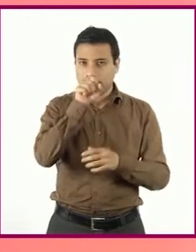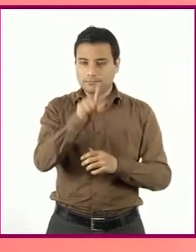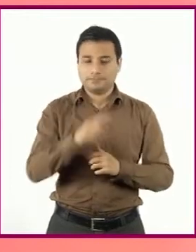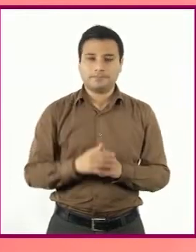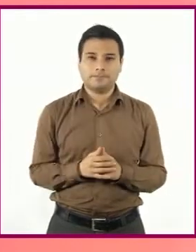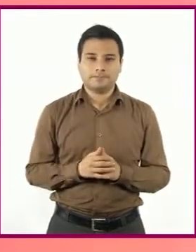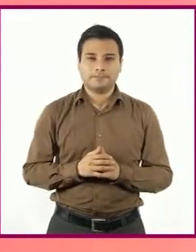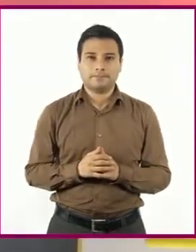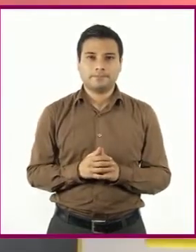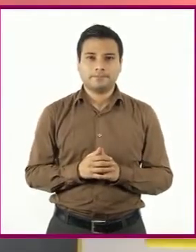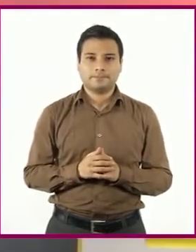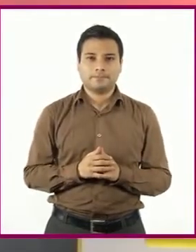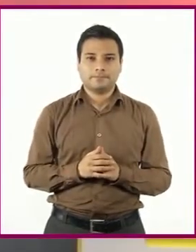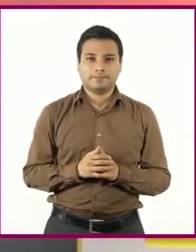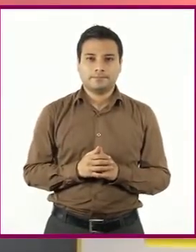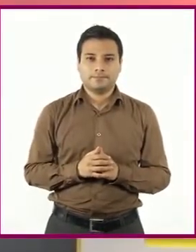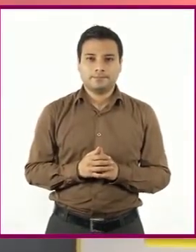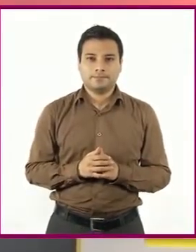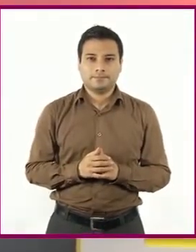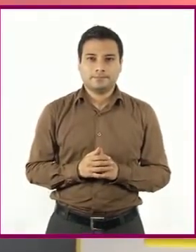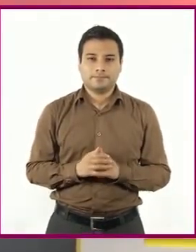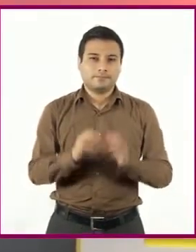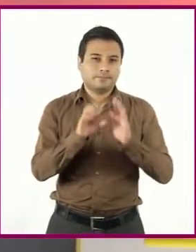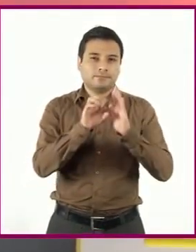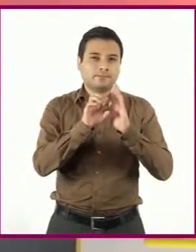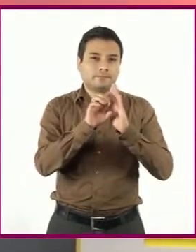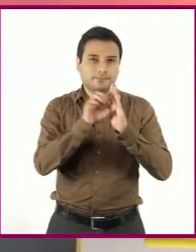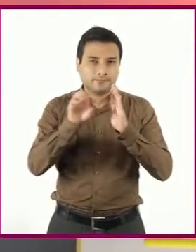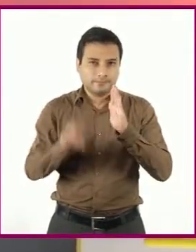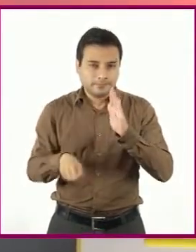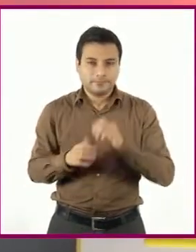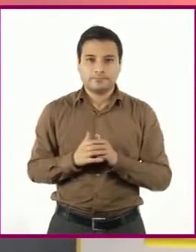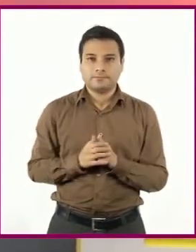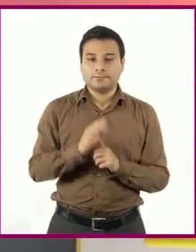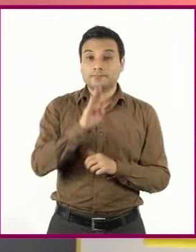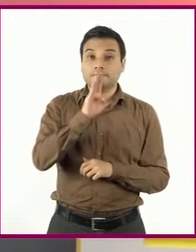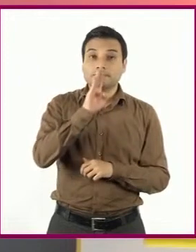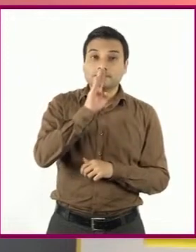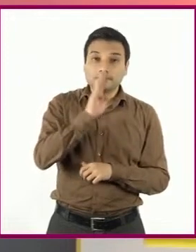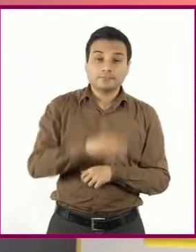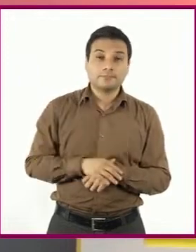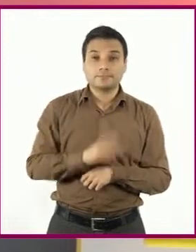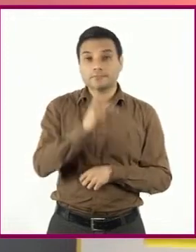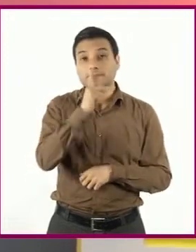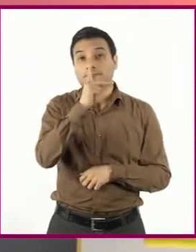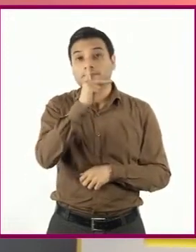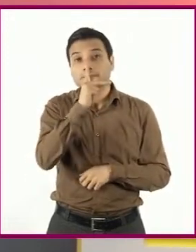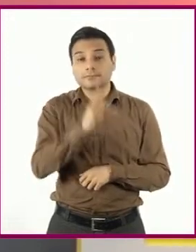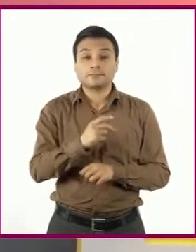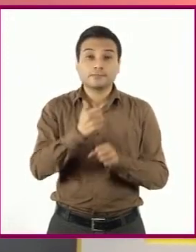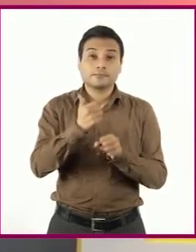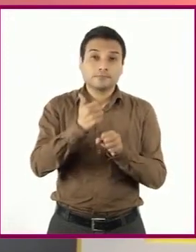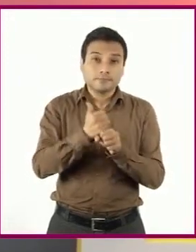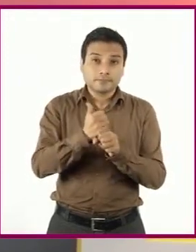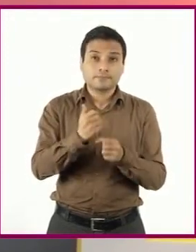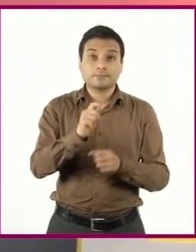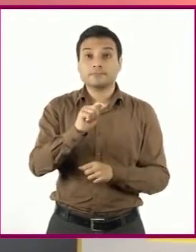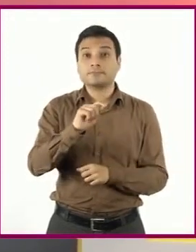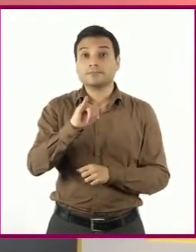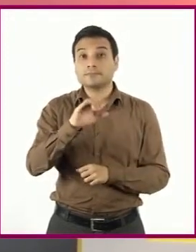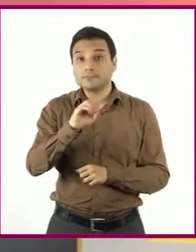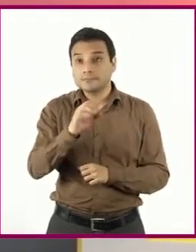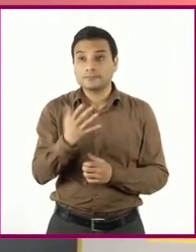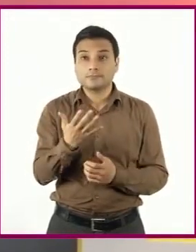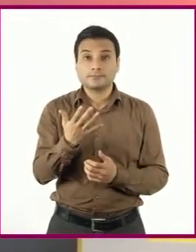Efectivo, como la madre, el padre, los abuelos, los tíos, los amigos o la pareja.